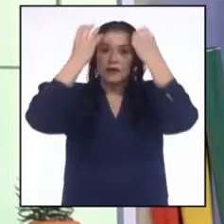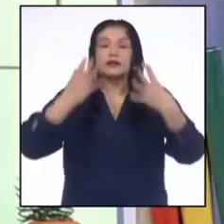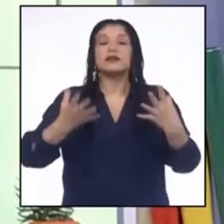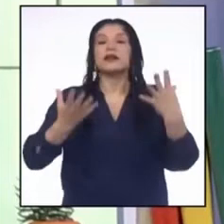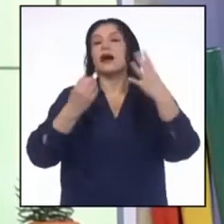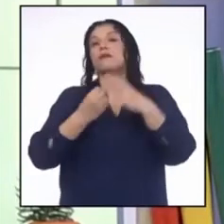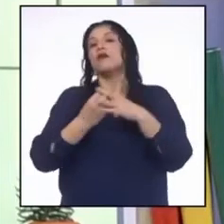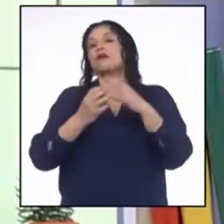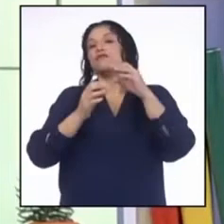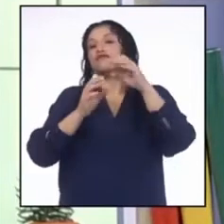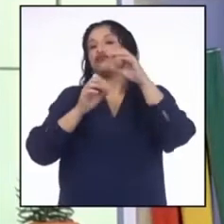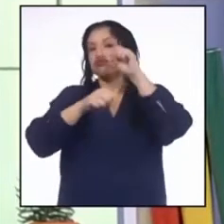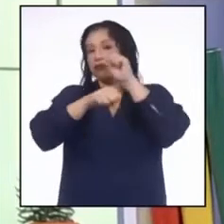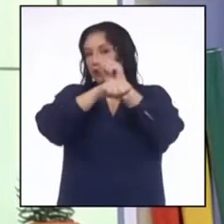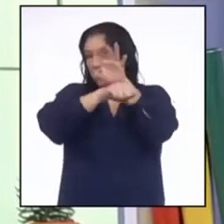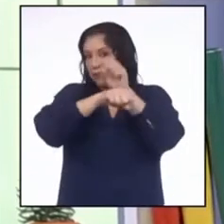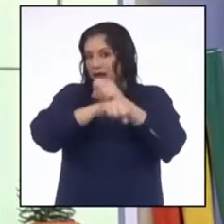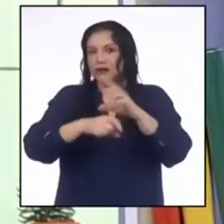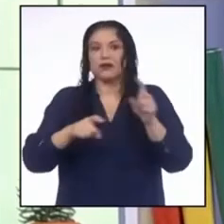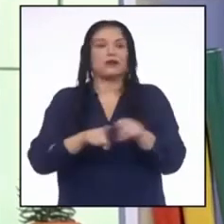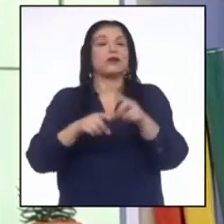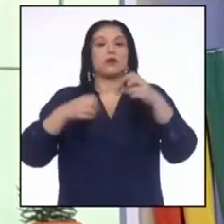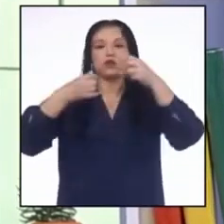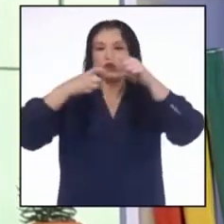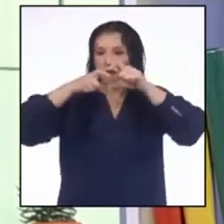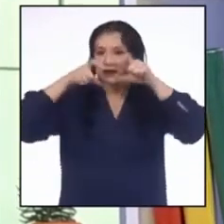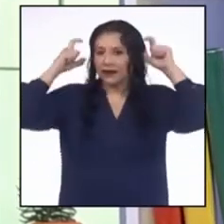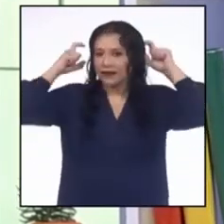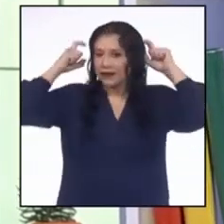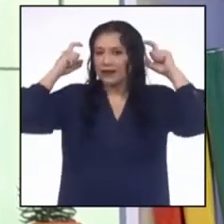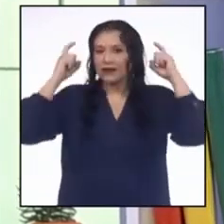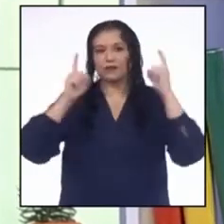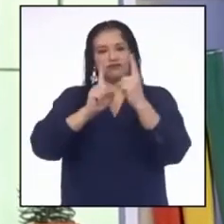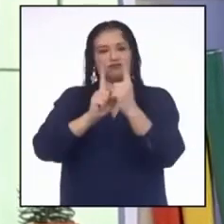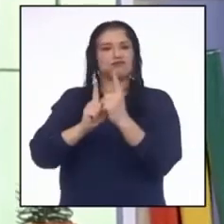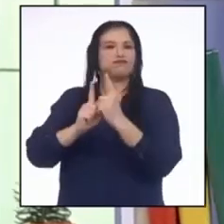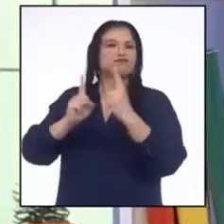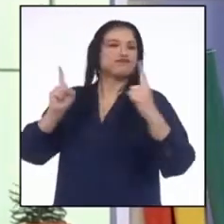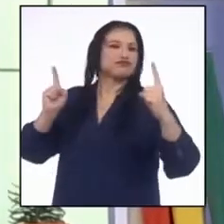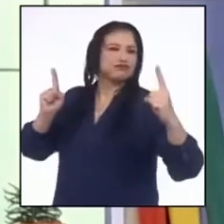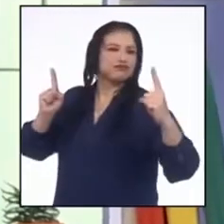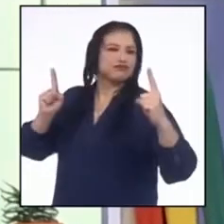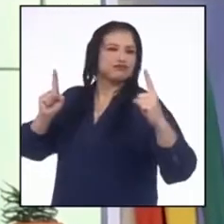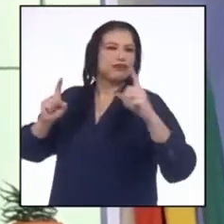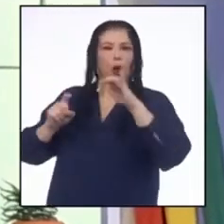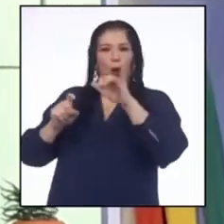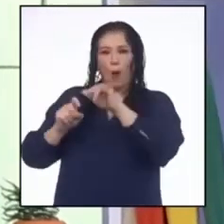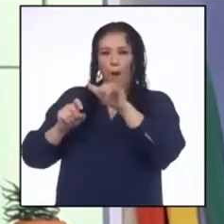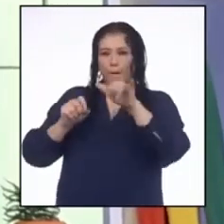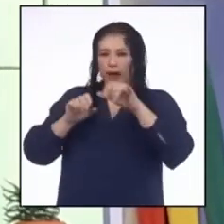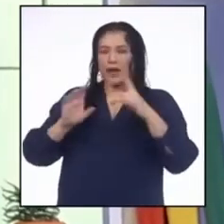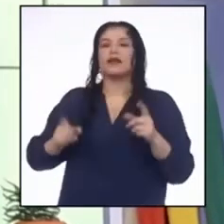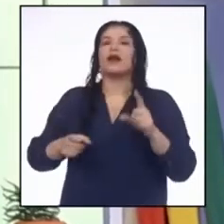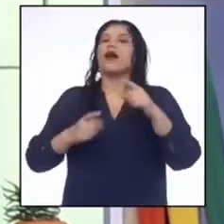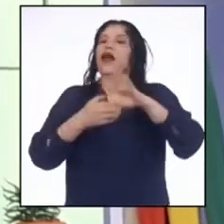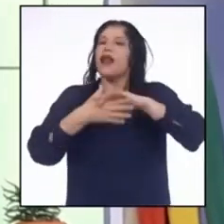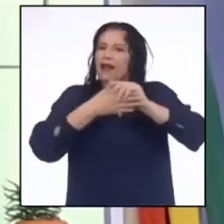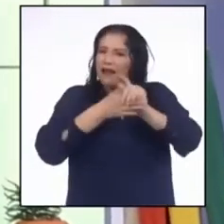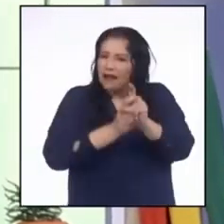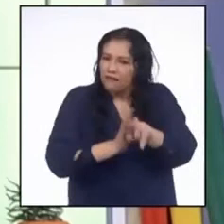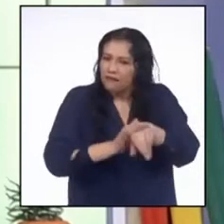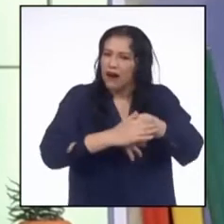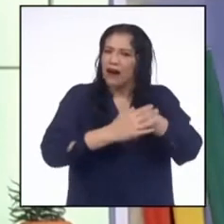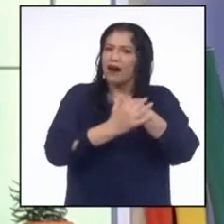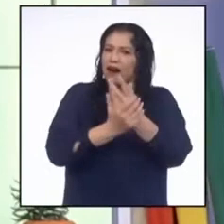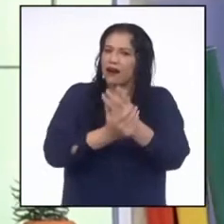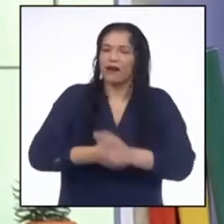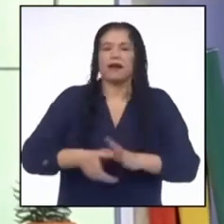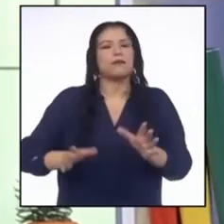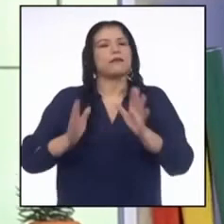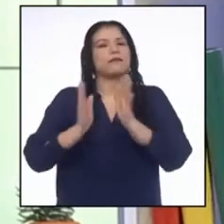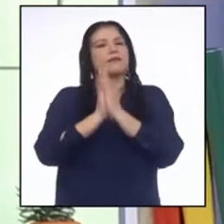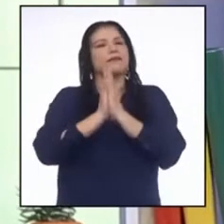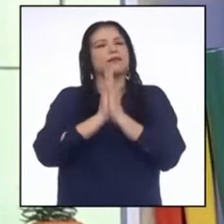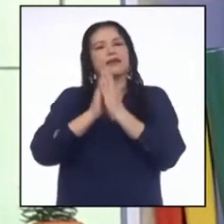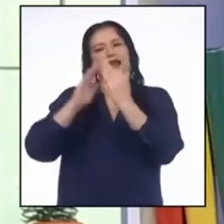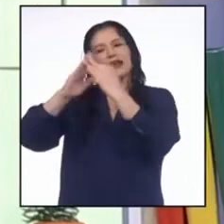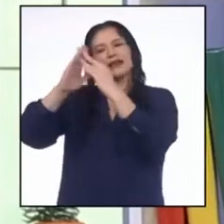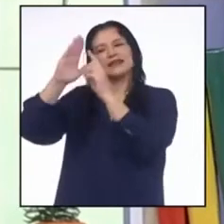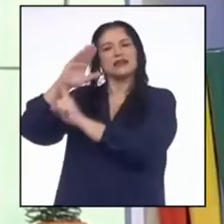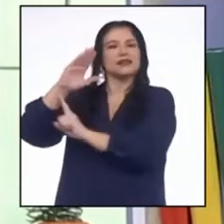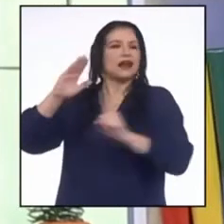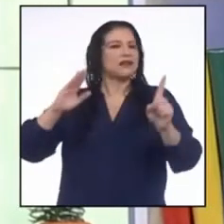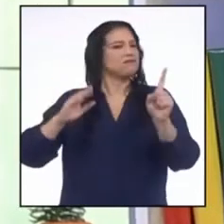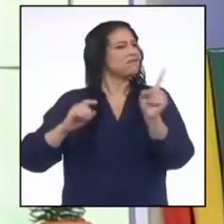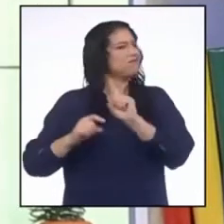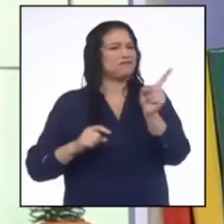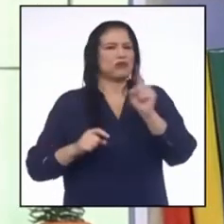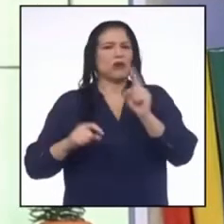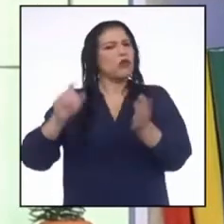de mascarilla, el distanciamiento de por lo menos un metro, el lavado de manos. Y no salgamos de casa, ni